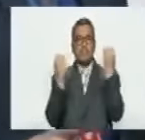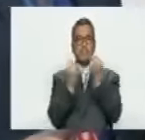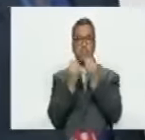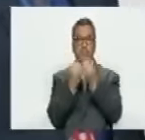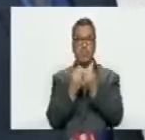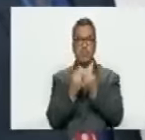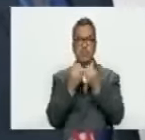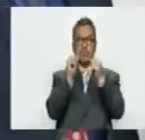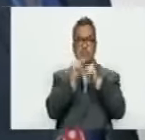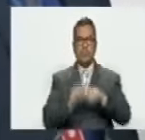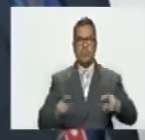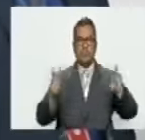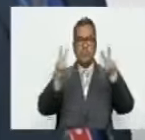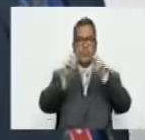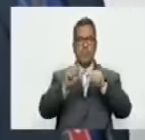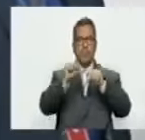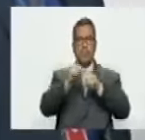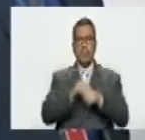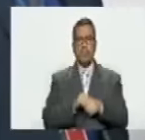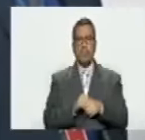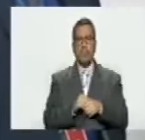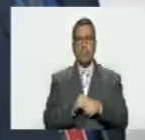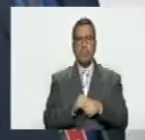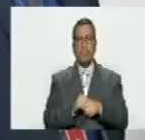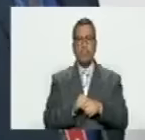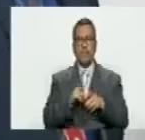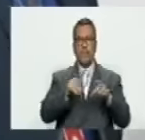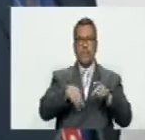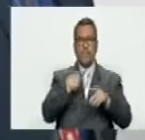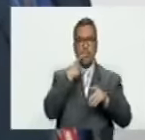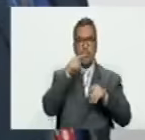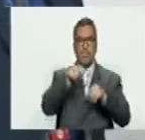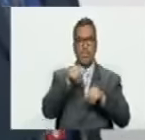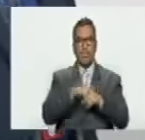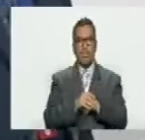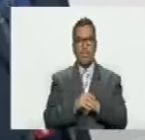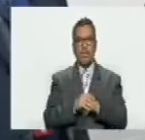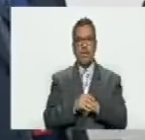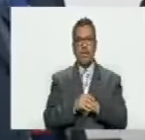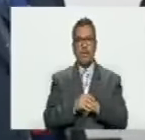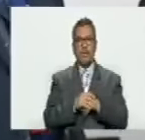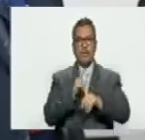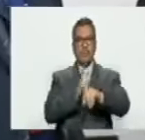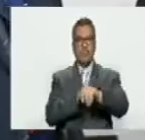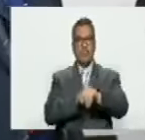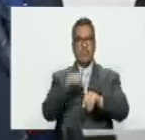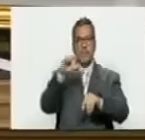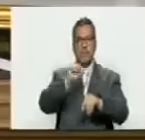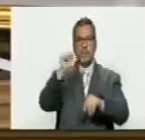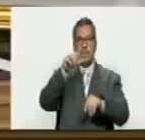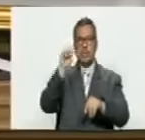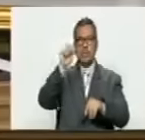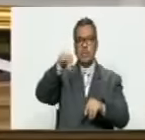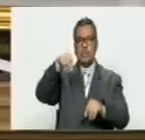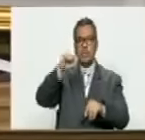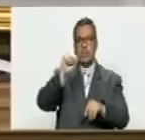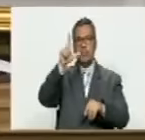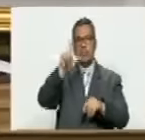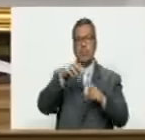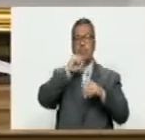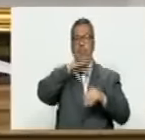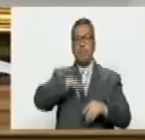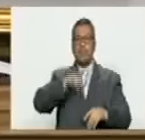de naciones unidas eso es lo que pone el protocolo aquí pero el doctor samuel moncada es historiador